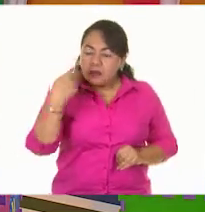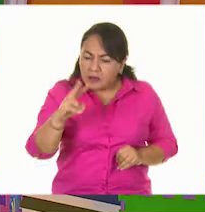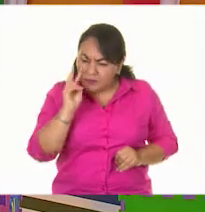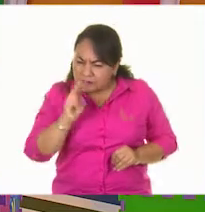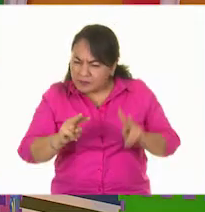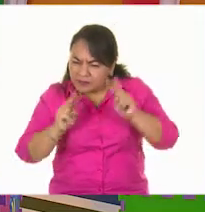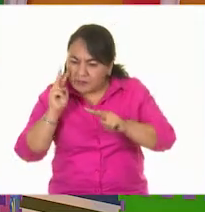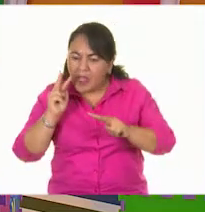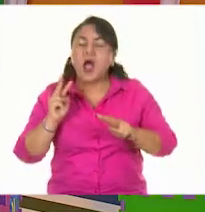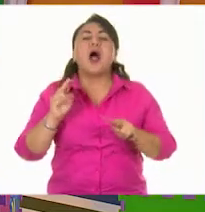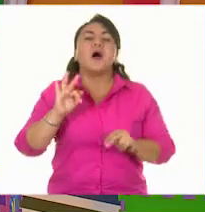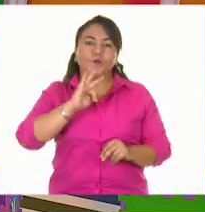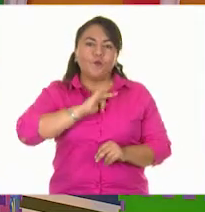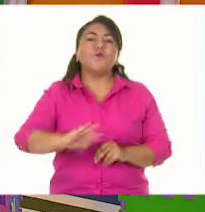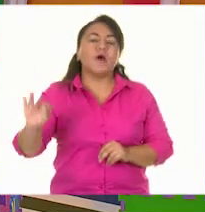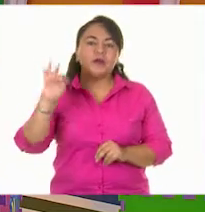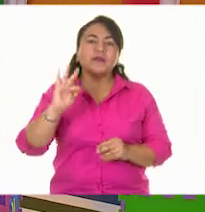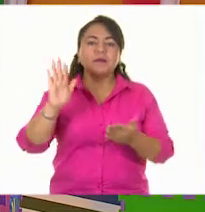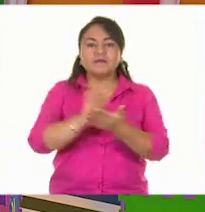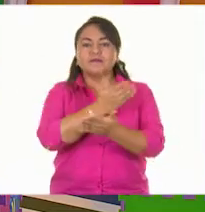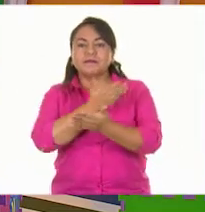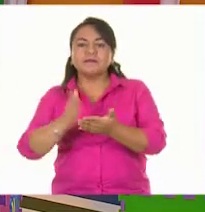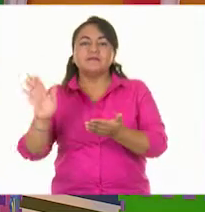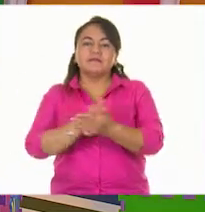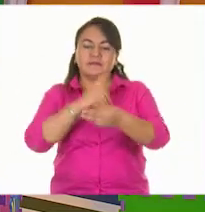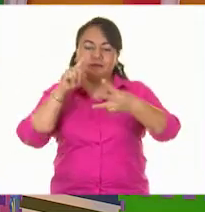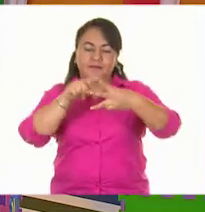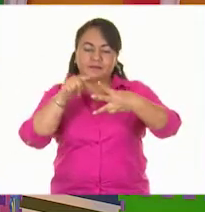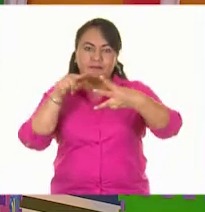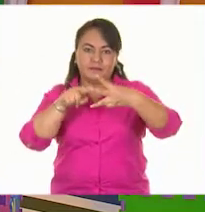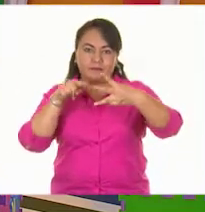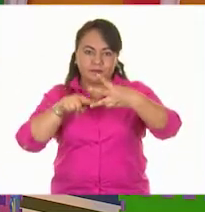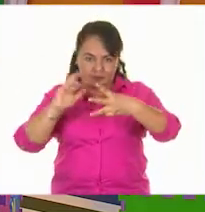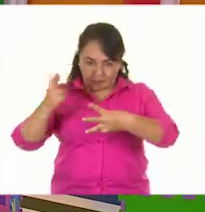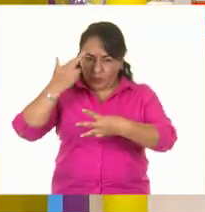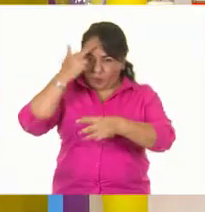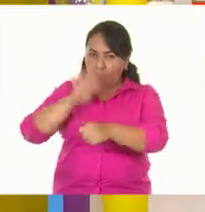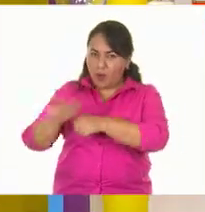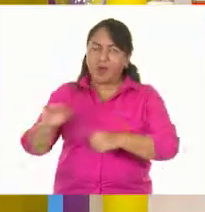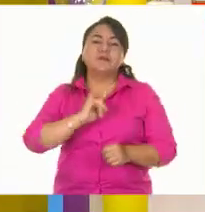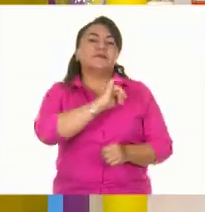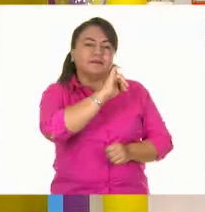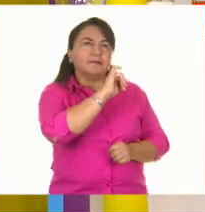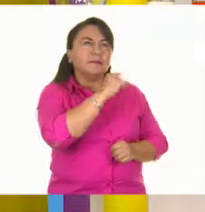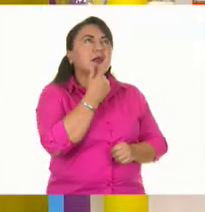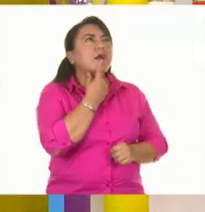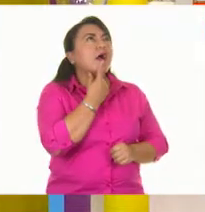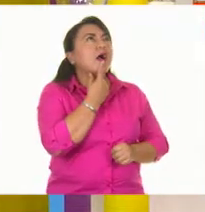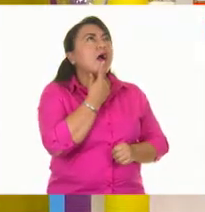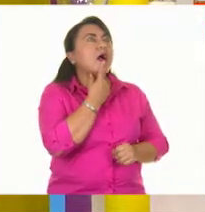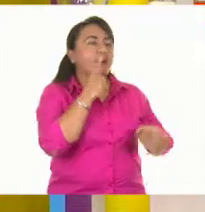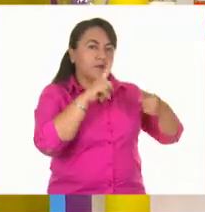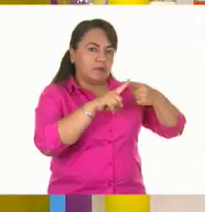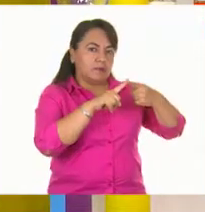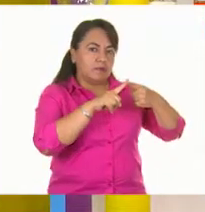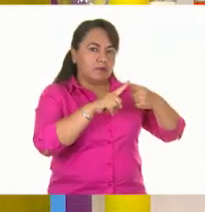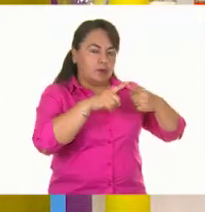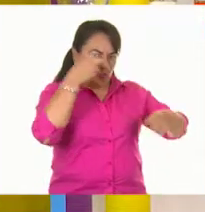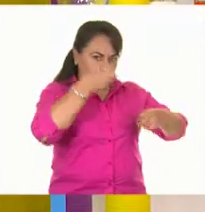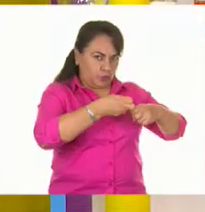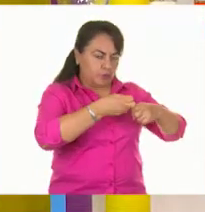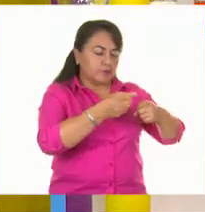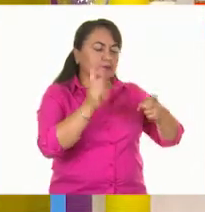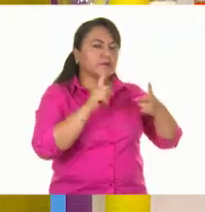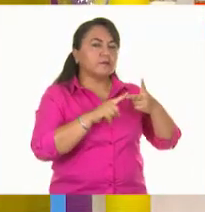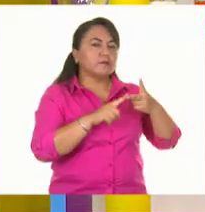características las vamos a poder clasificar en tres estados. ¿Te acuerdas cuáles son, Alexia? Sí. ¿Sólido? Muy bien.